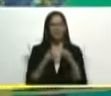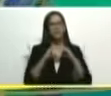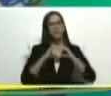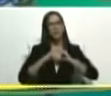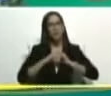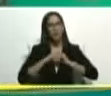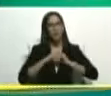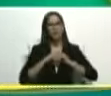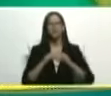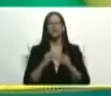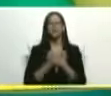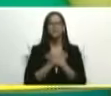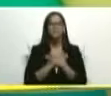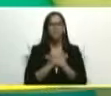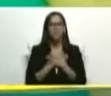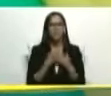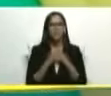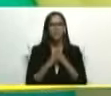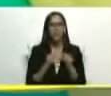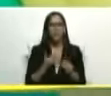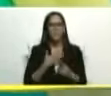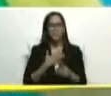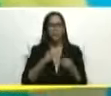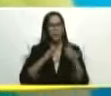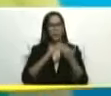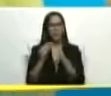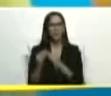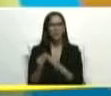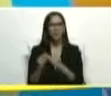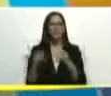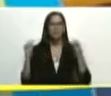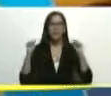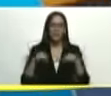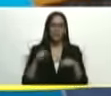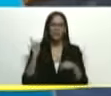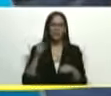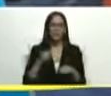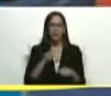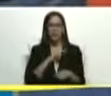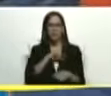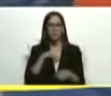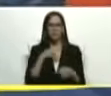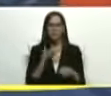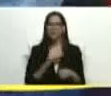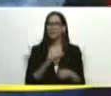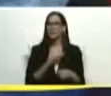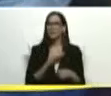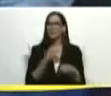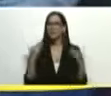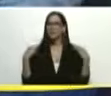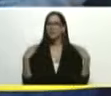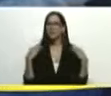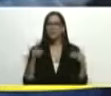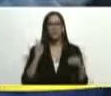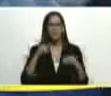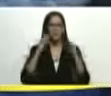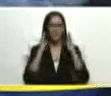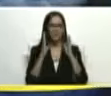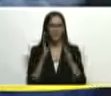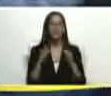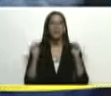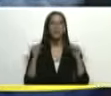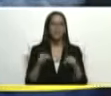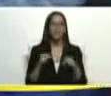de parte de toda mi comunidad y aquí también a nuestra alcaldesa que también nos atendió y esta